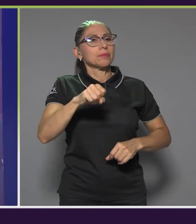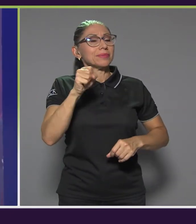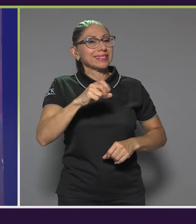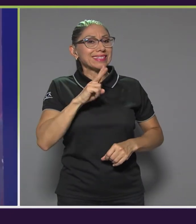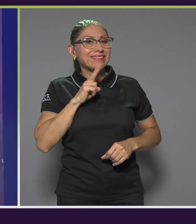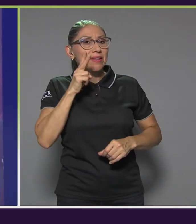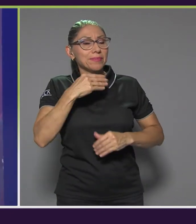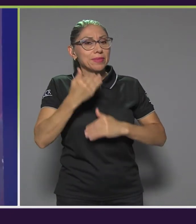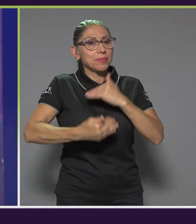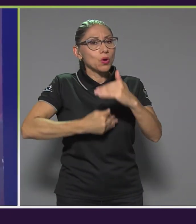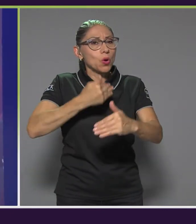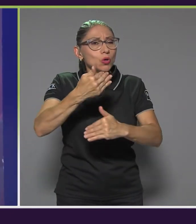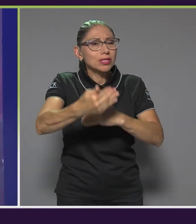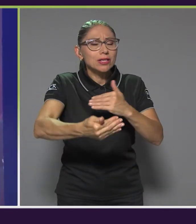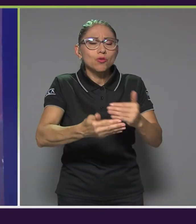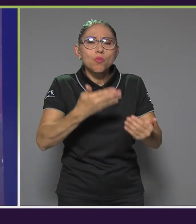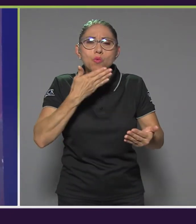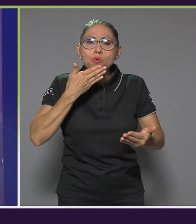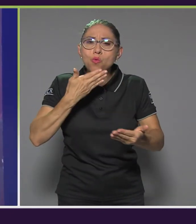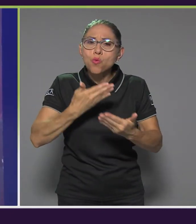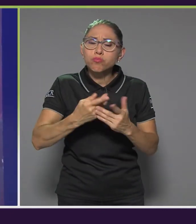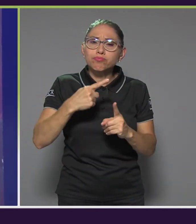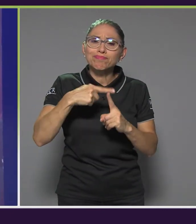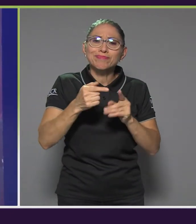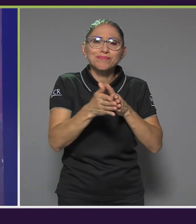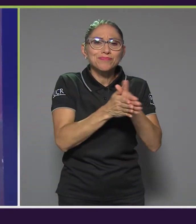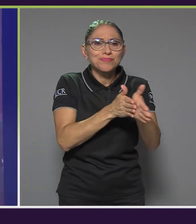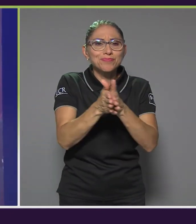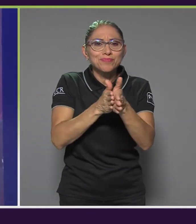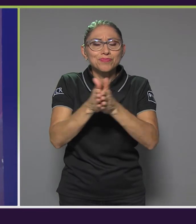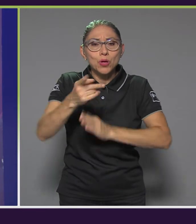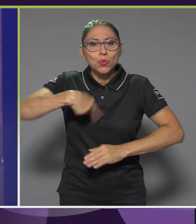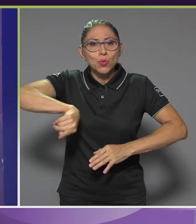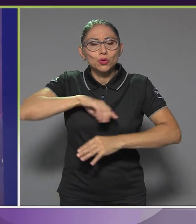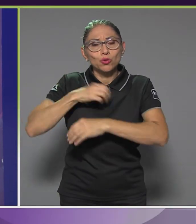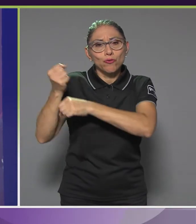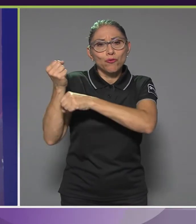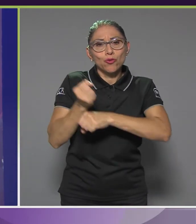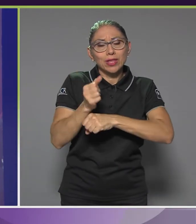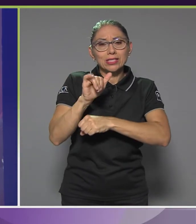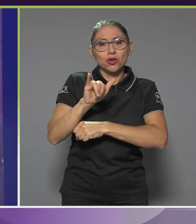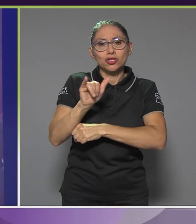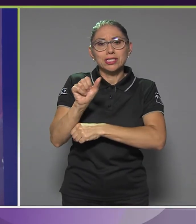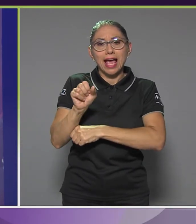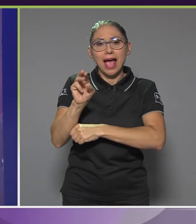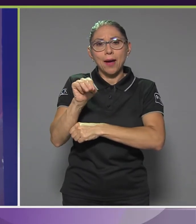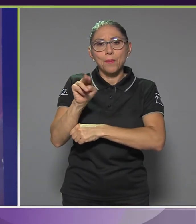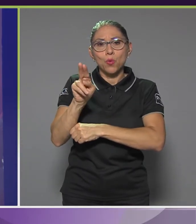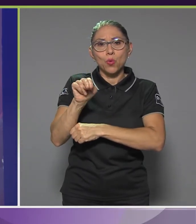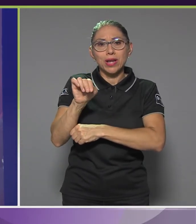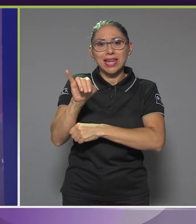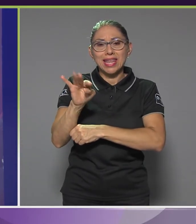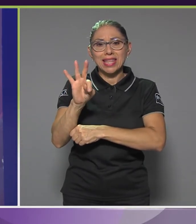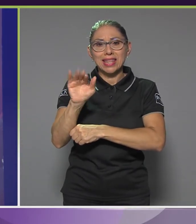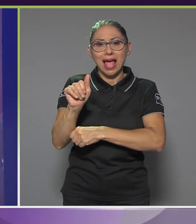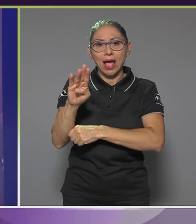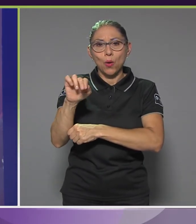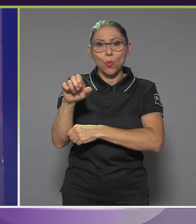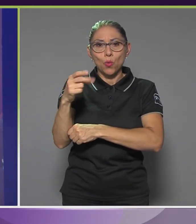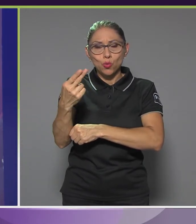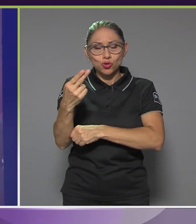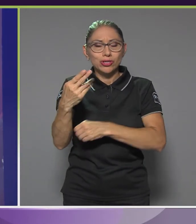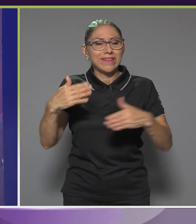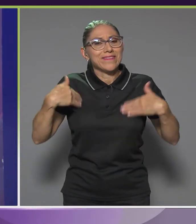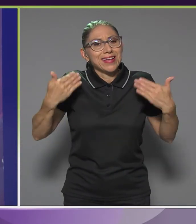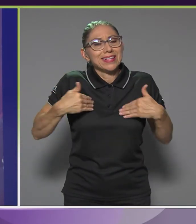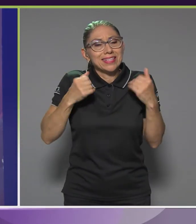súper enriquecedor. Nosotros estamos muy felices desde la Fundación Yamuna y Tabús de poder formar parte de este grupo de coordinación de la implementación